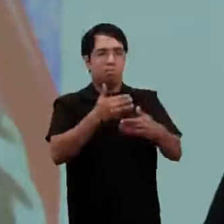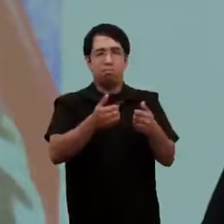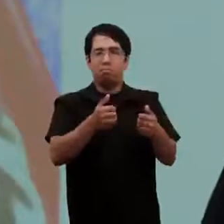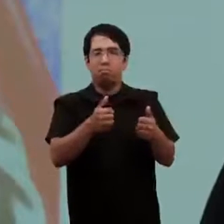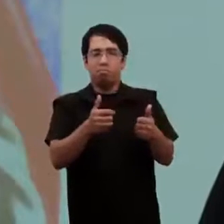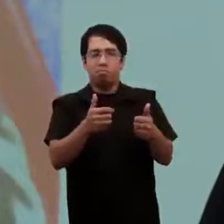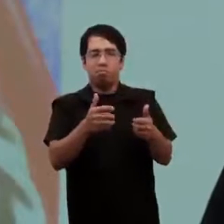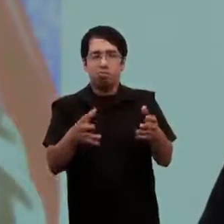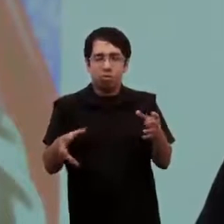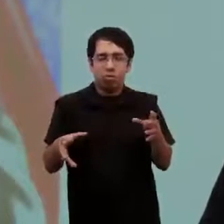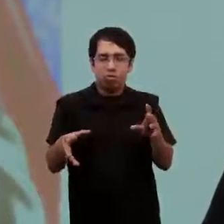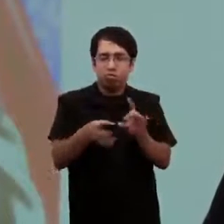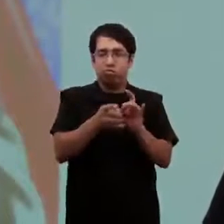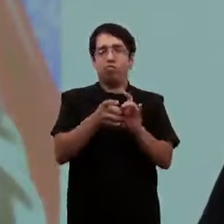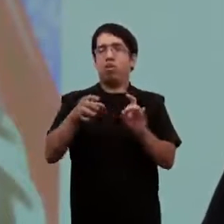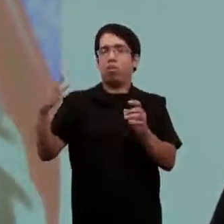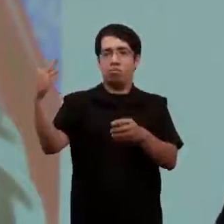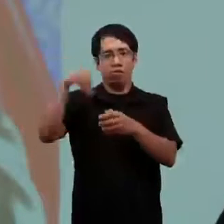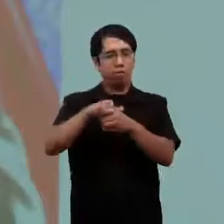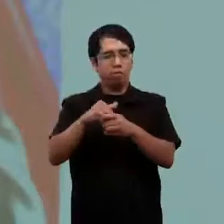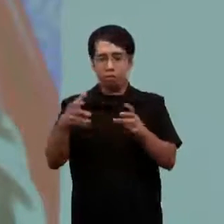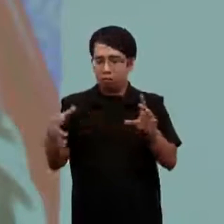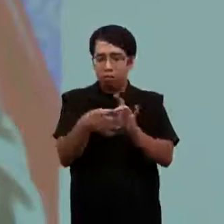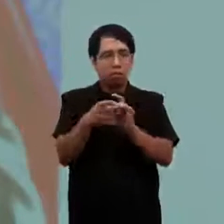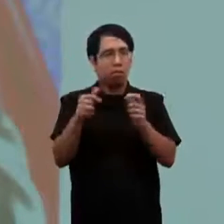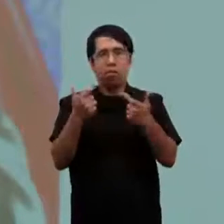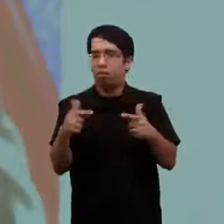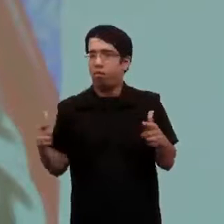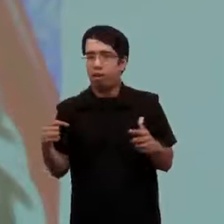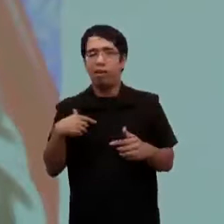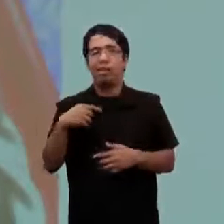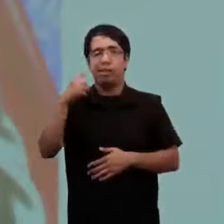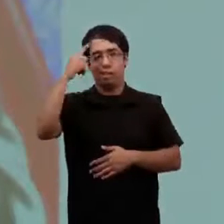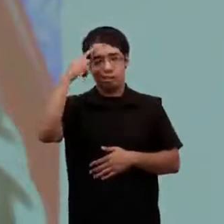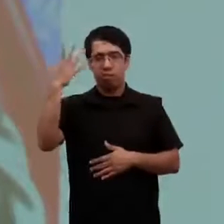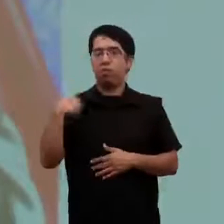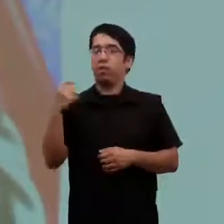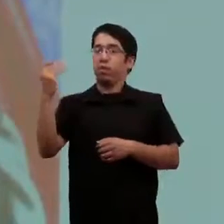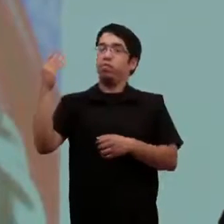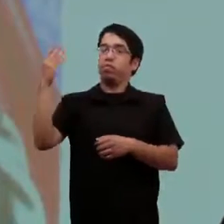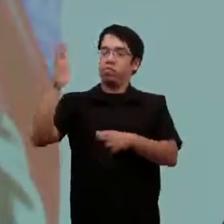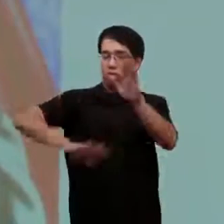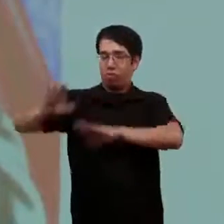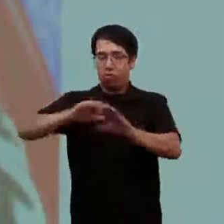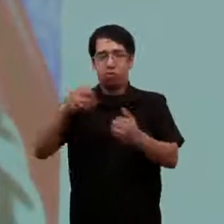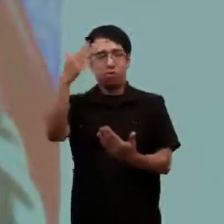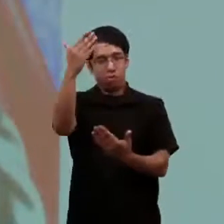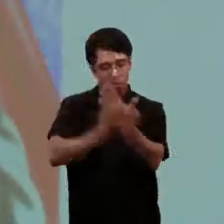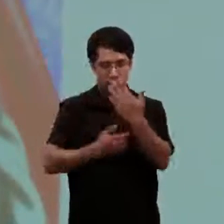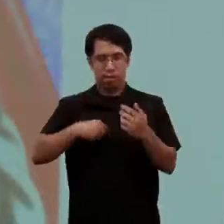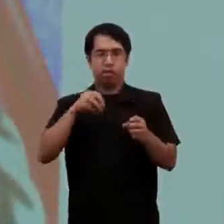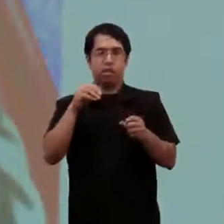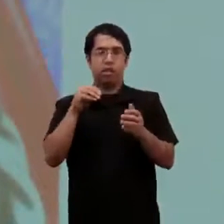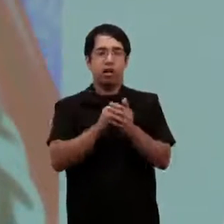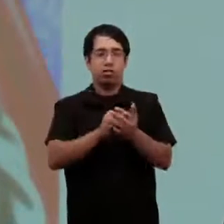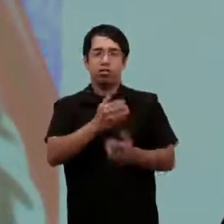diseño de políticas públicas. Entonces, en relación a eso, se diseña el primer plan de acción nacional por los derechos